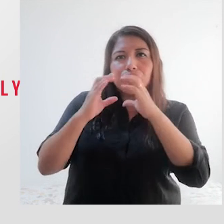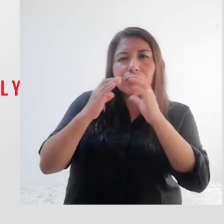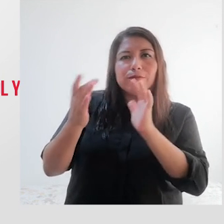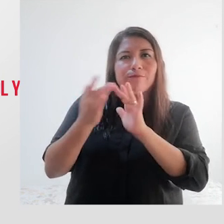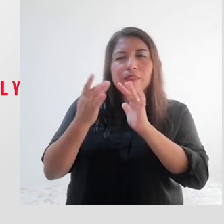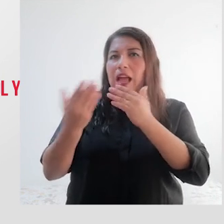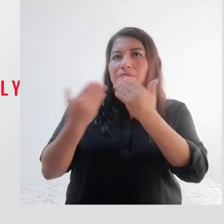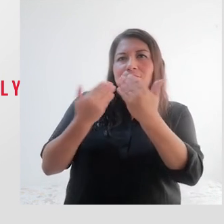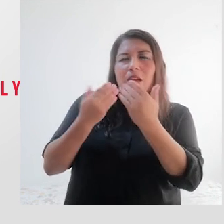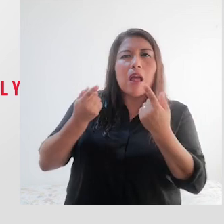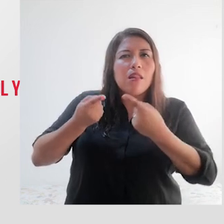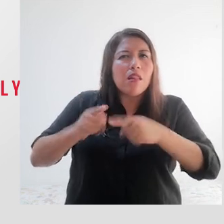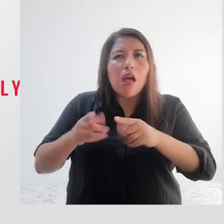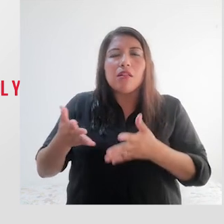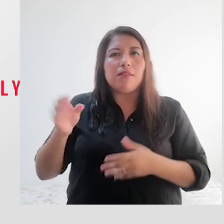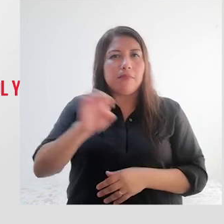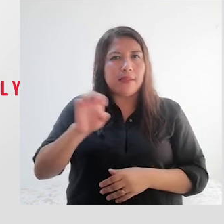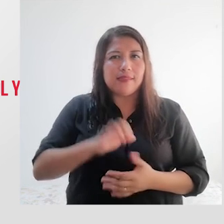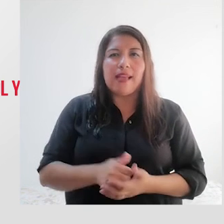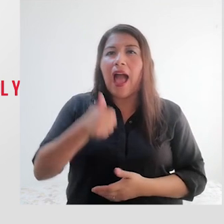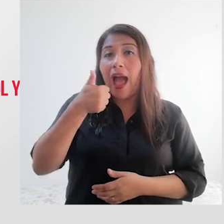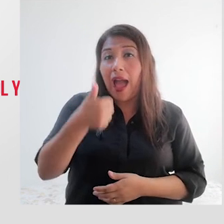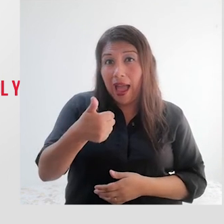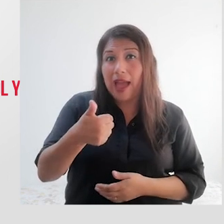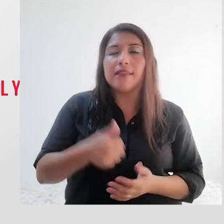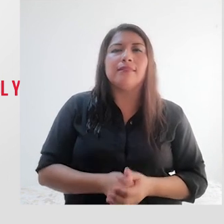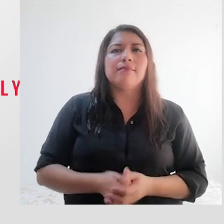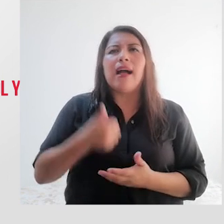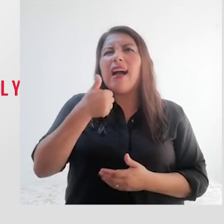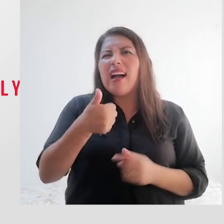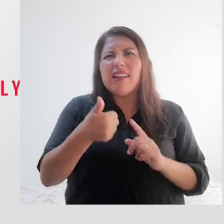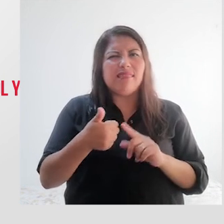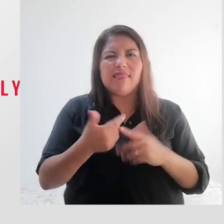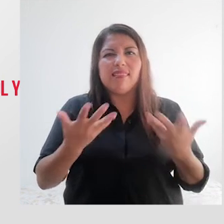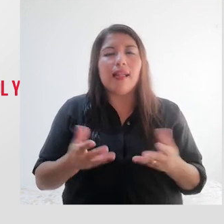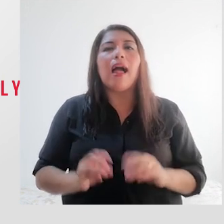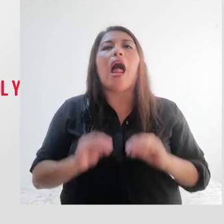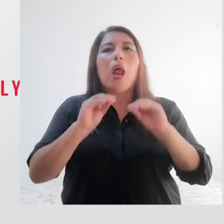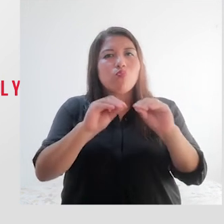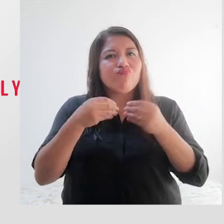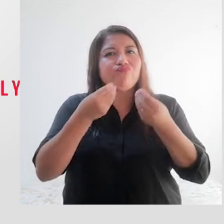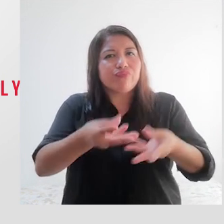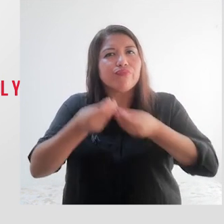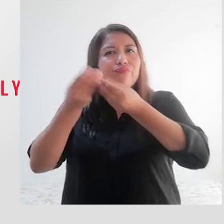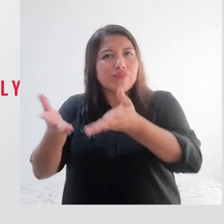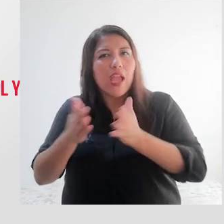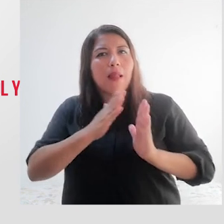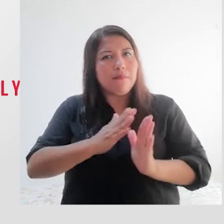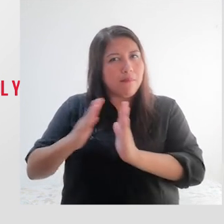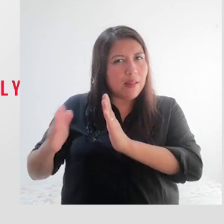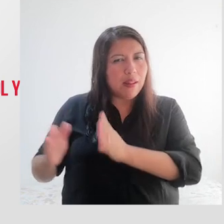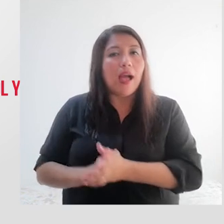de comunicación ante emergencias. A. Asignamos roles en la preparación,